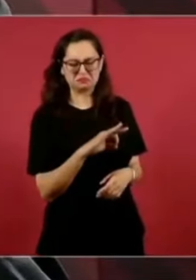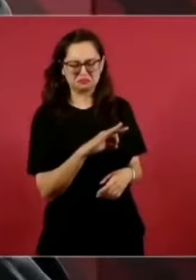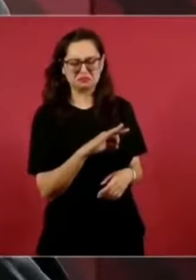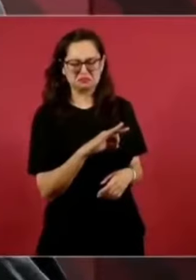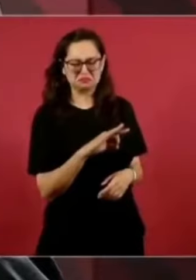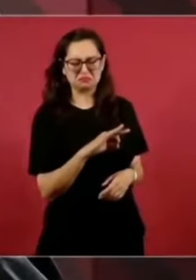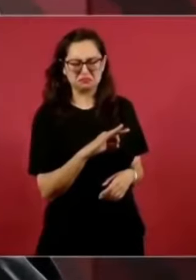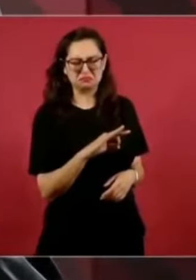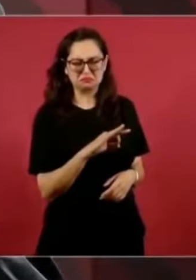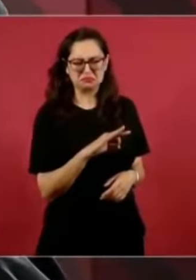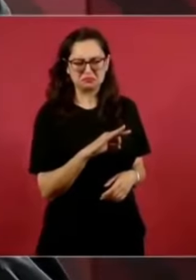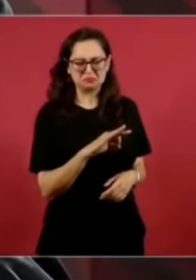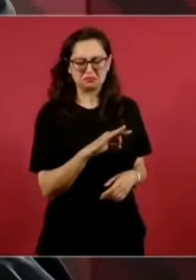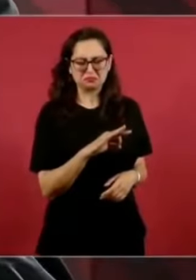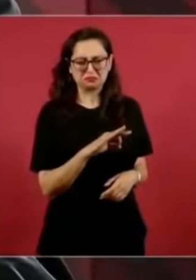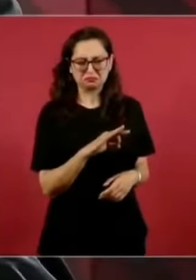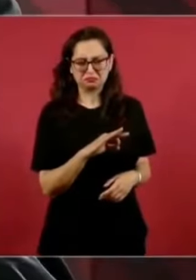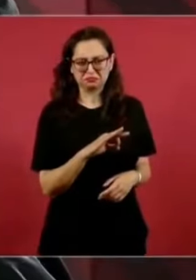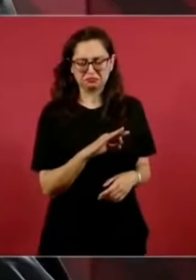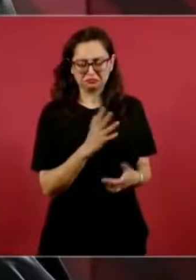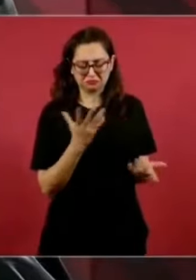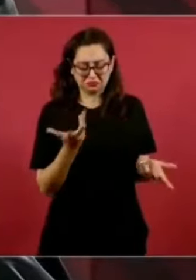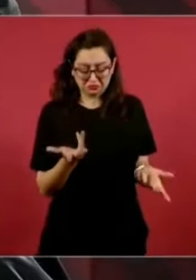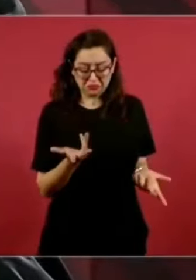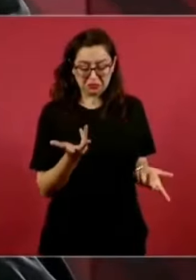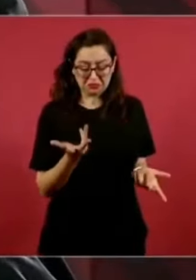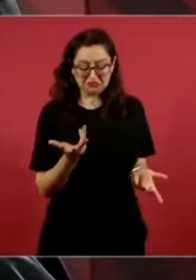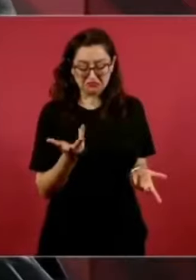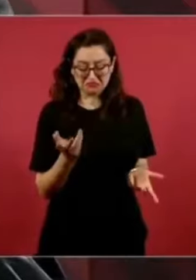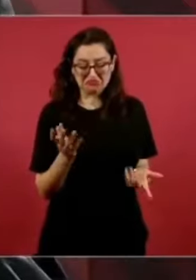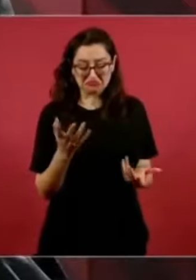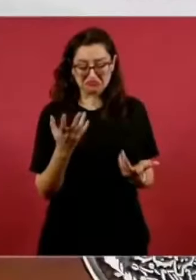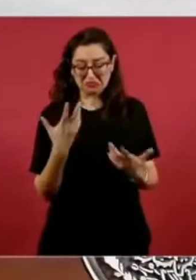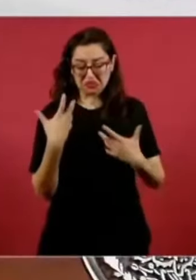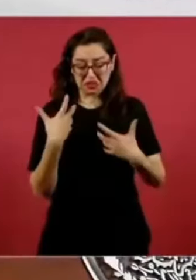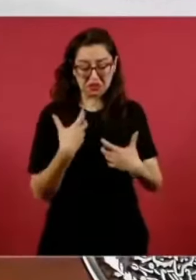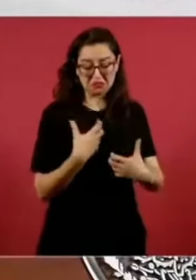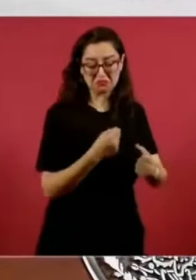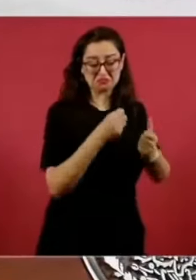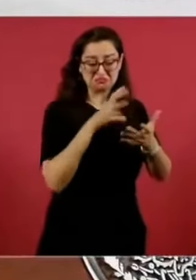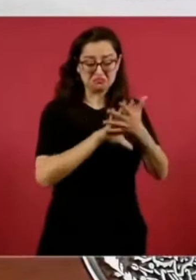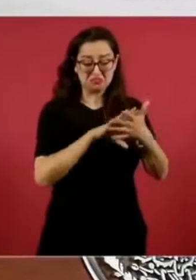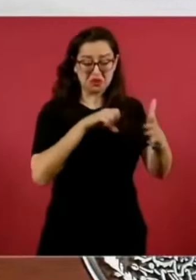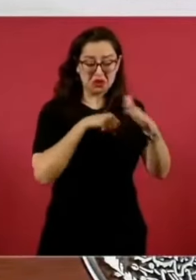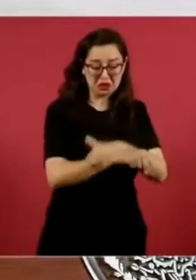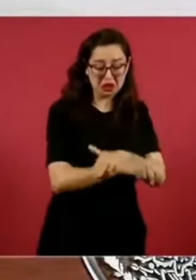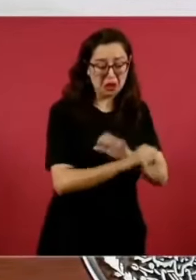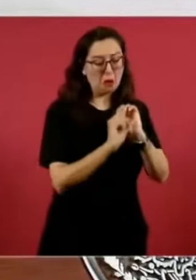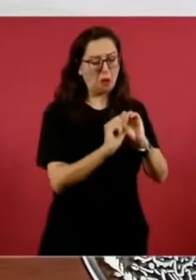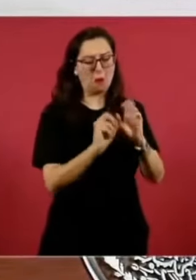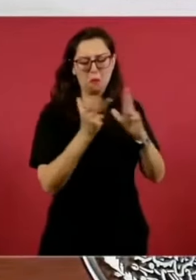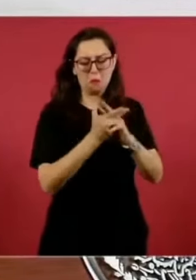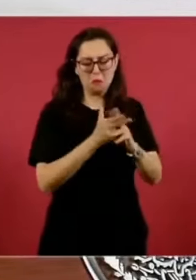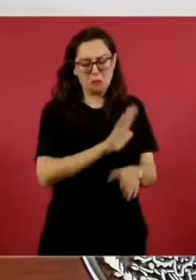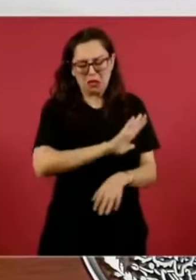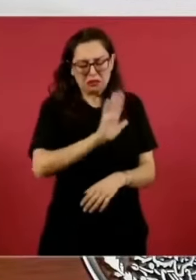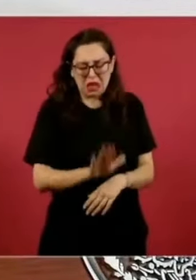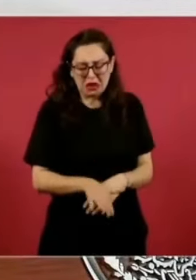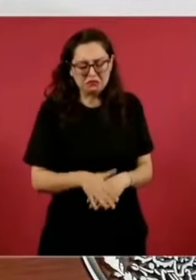y lo podían encarcelar o desaparecer, no sé qué términos usaba.